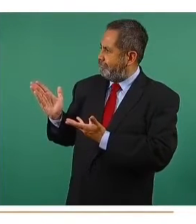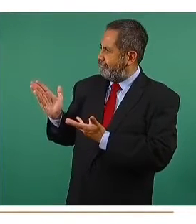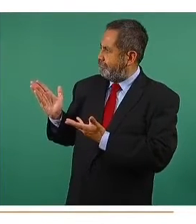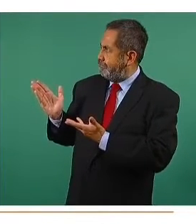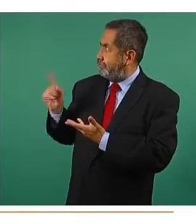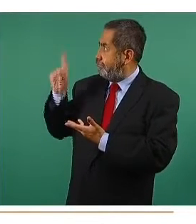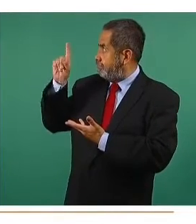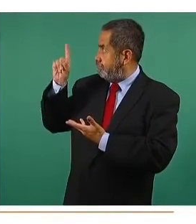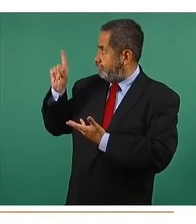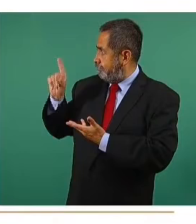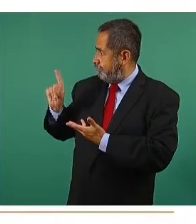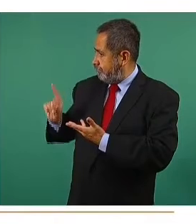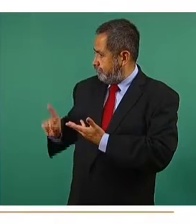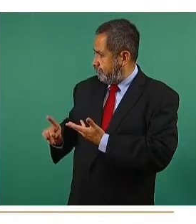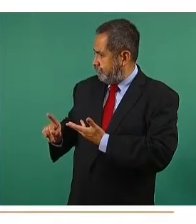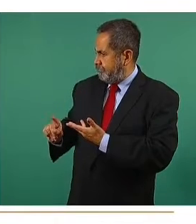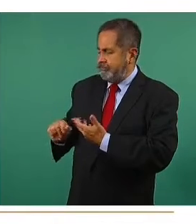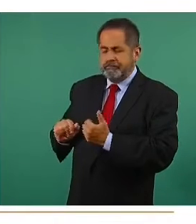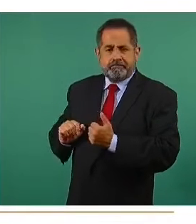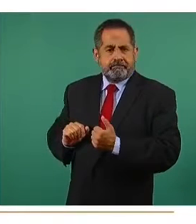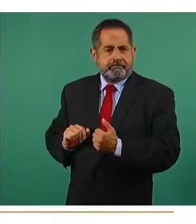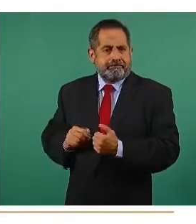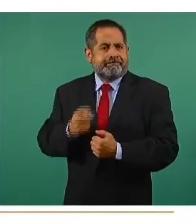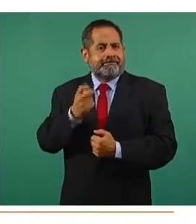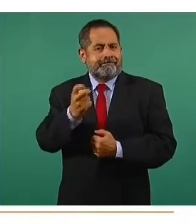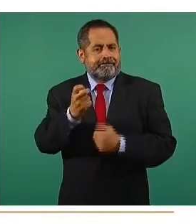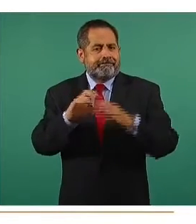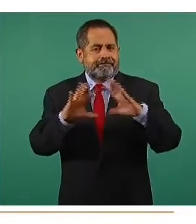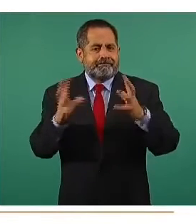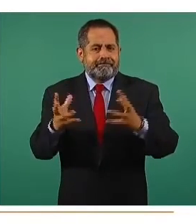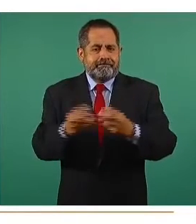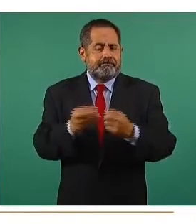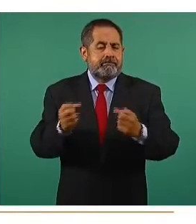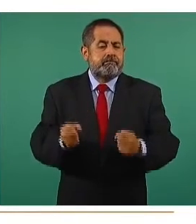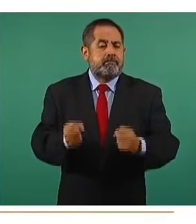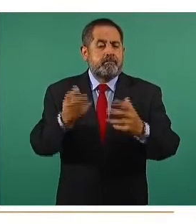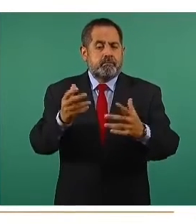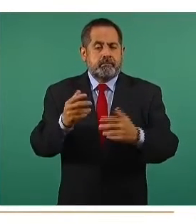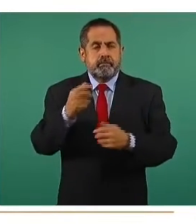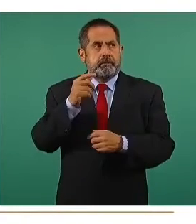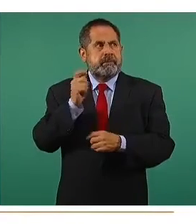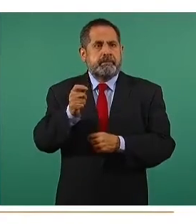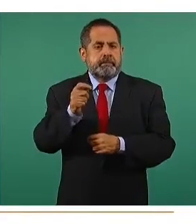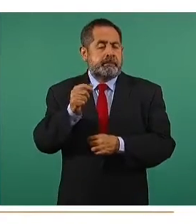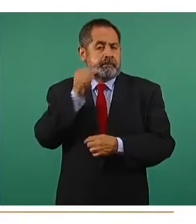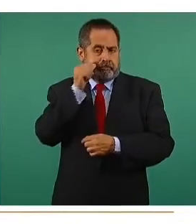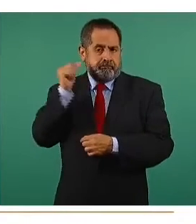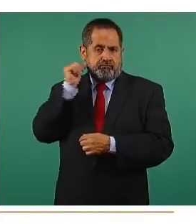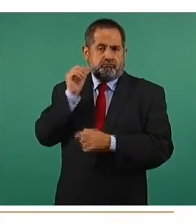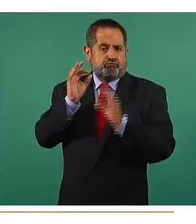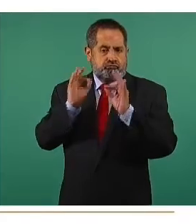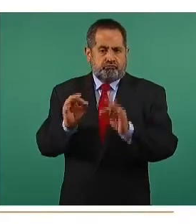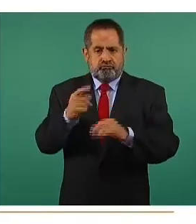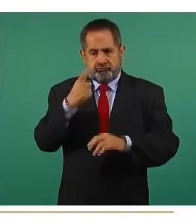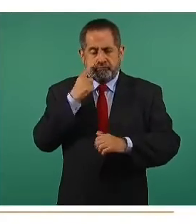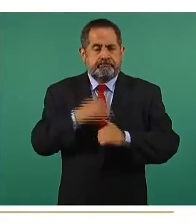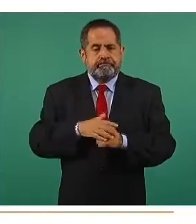Agua Prieta, Caborca, Pitiquito y Nogales. Este es el número que se llevaba hasta el día de ayer.